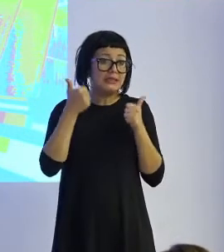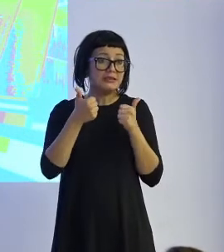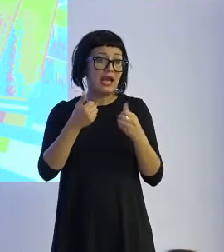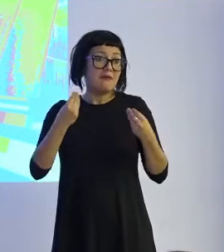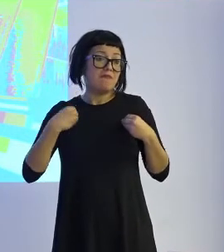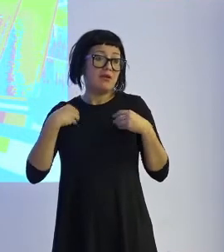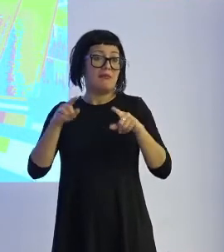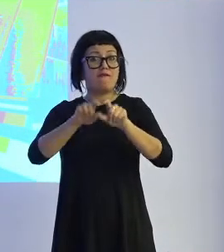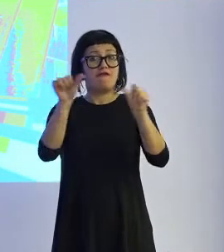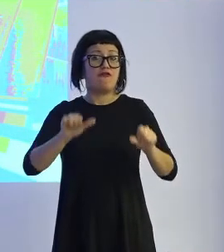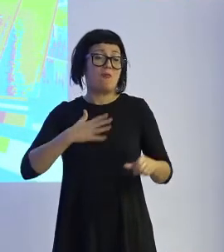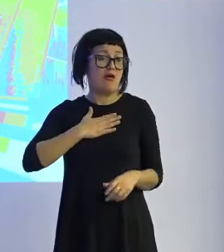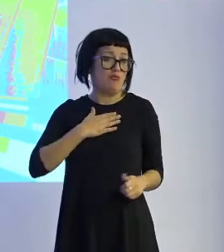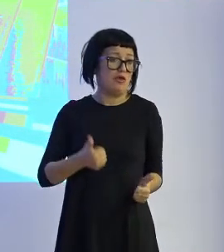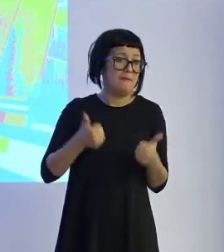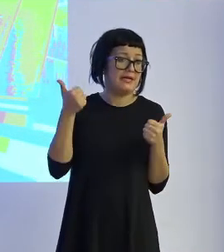vivan de una manera más cómoda